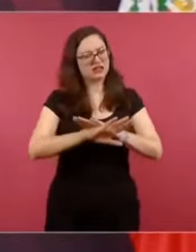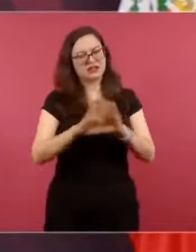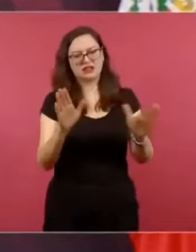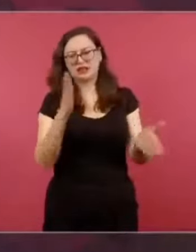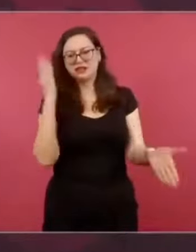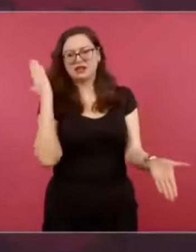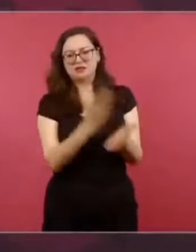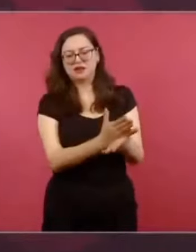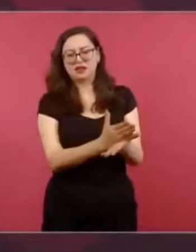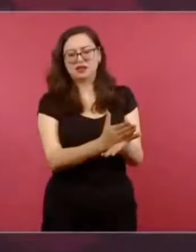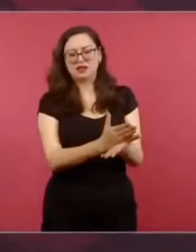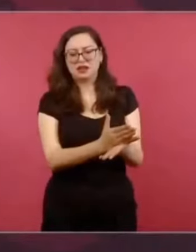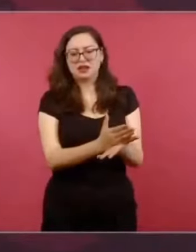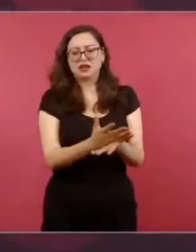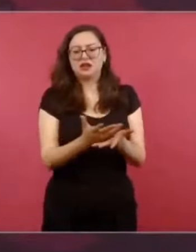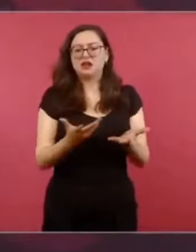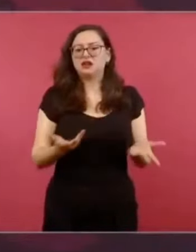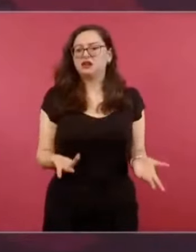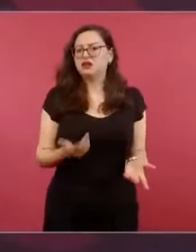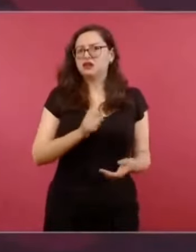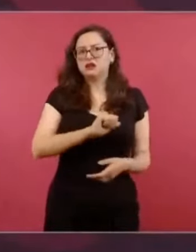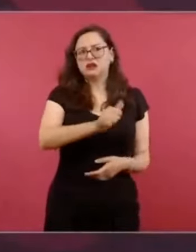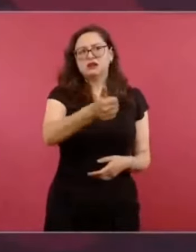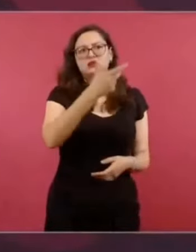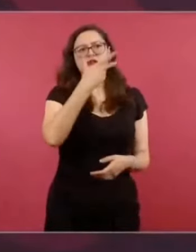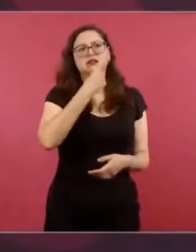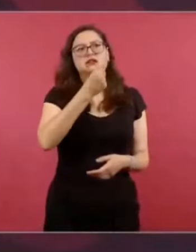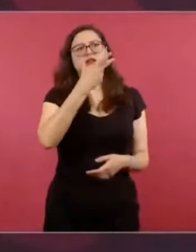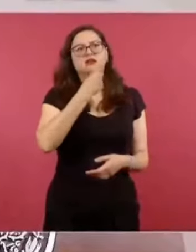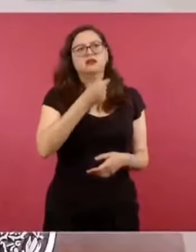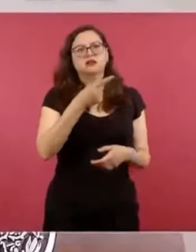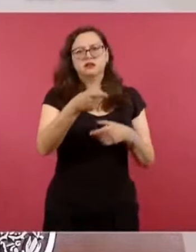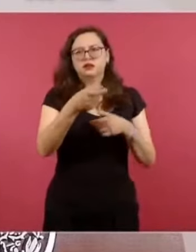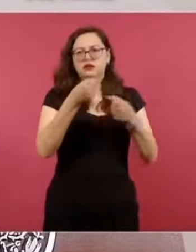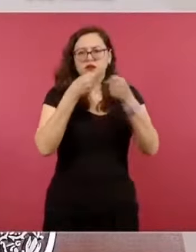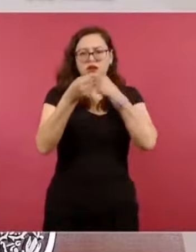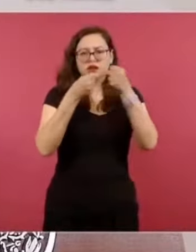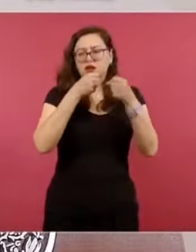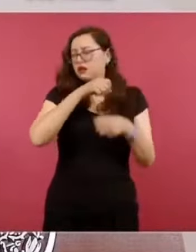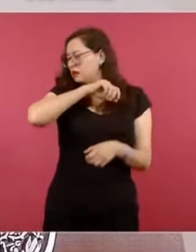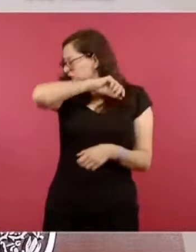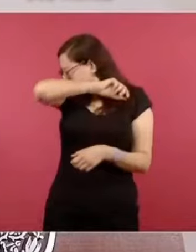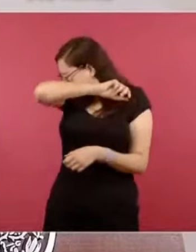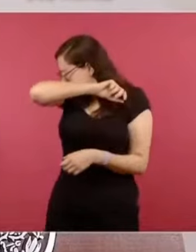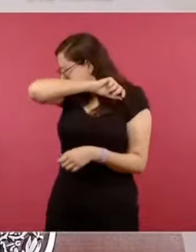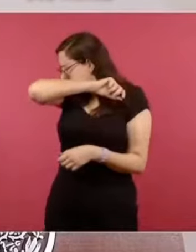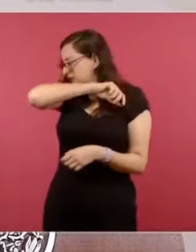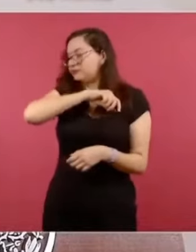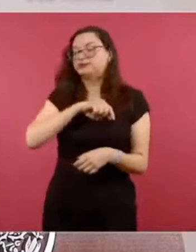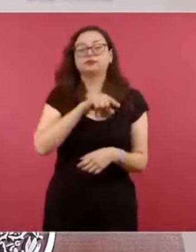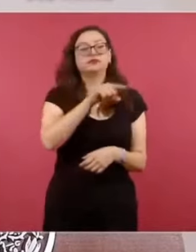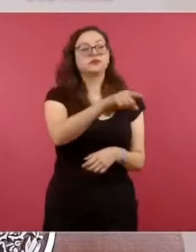conductor que me confesó una vez que él era neoliberal?